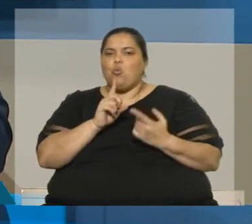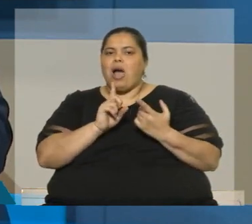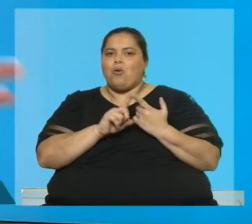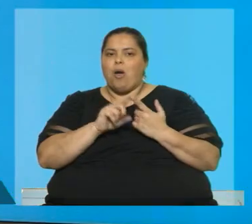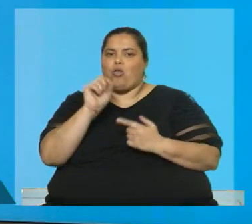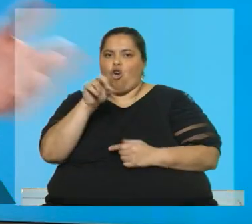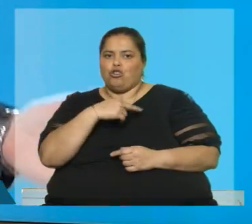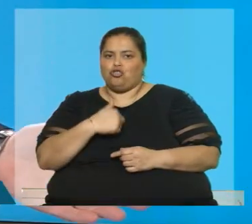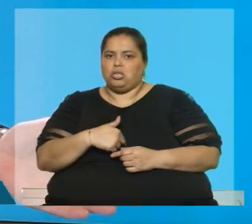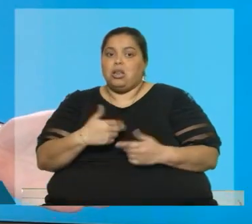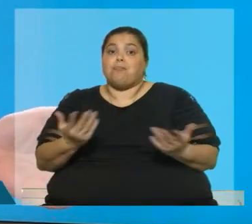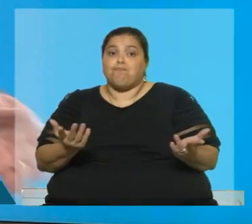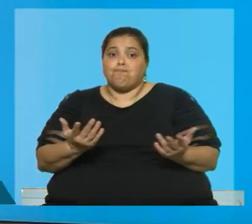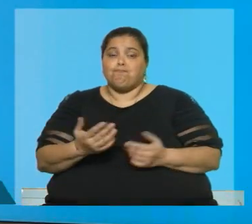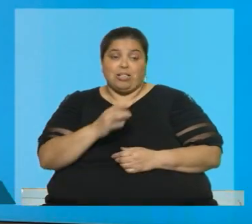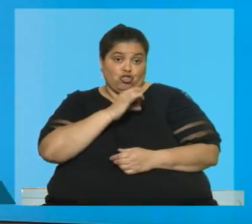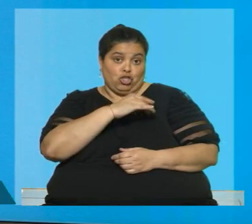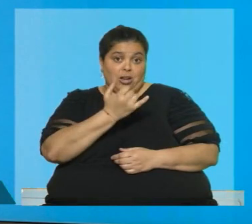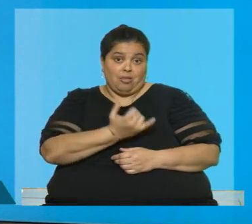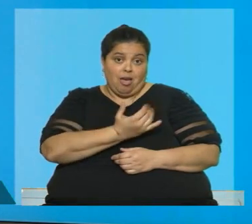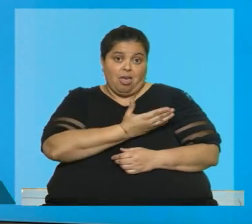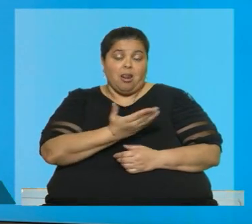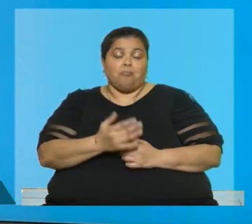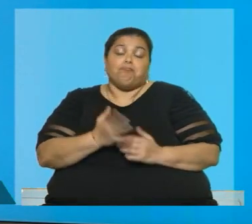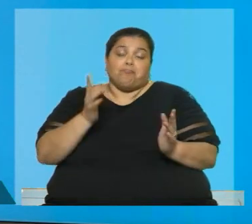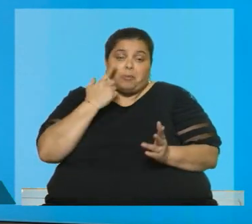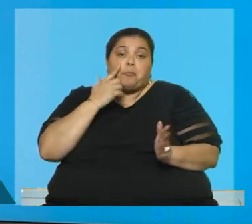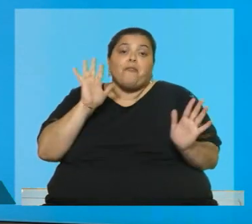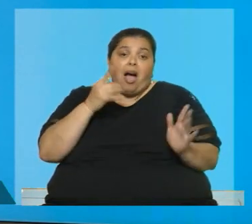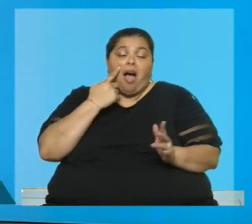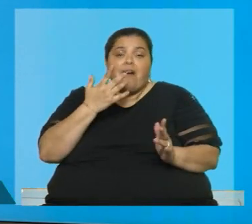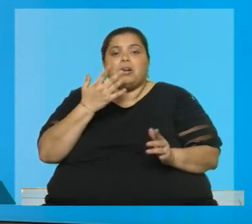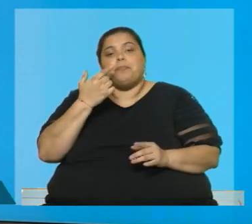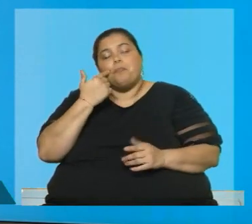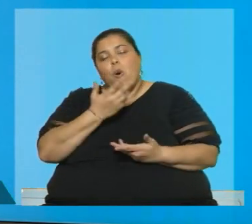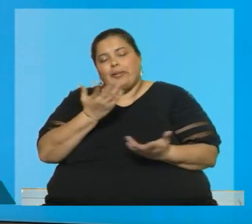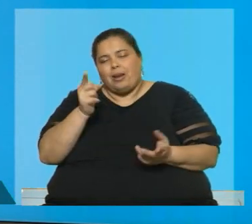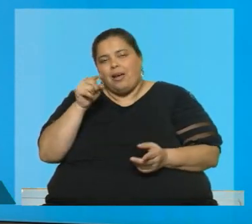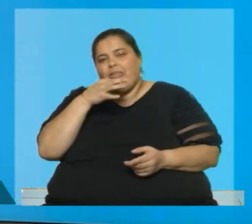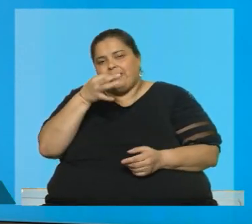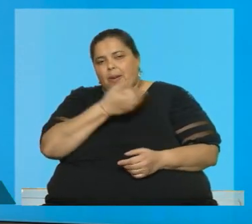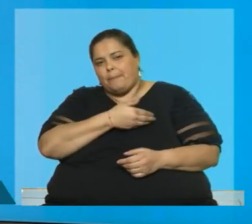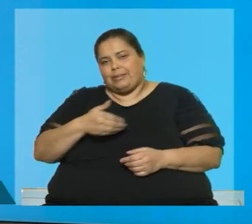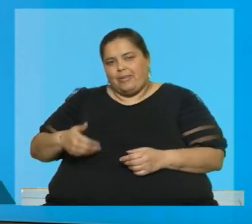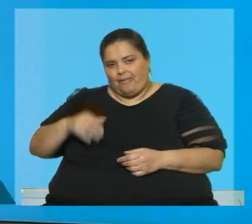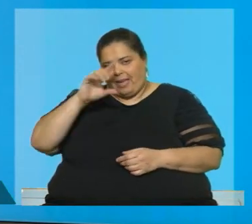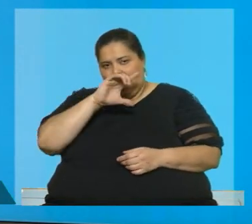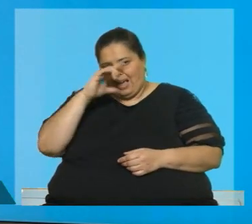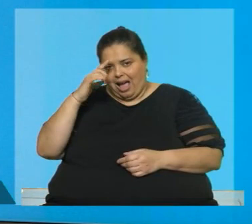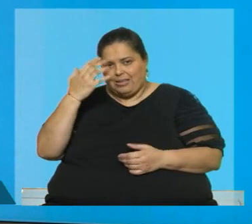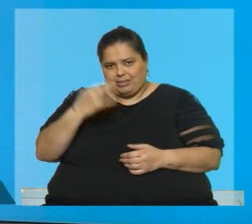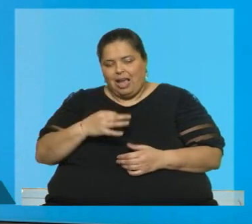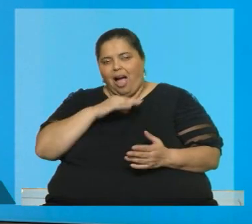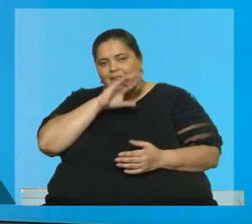se está intentando. Chile, por ejemplo, acá lo tiene, entre otros países, ¿no? Déjeme mostrarle lo que dijo el presidente de la República, Luis Lacalle Pou,